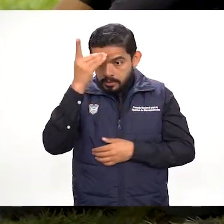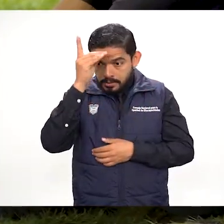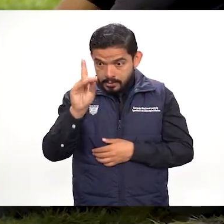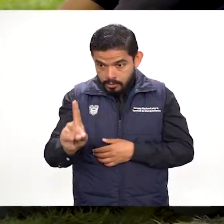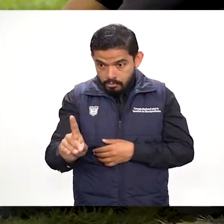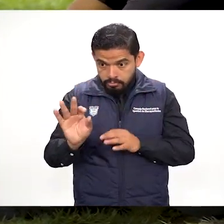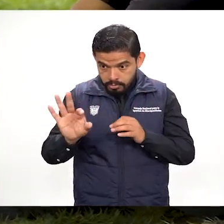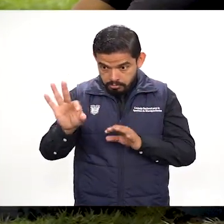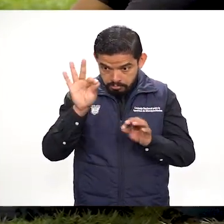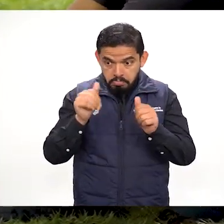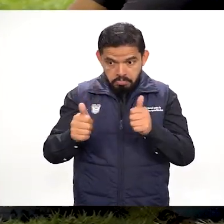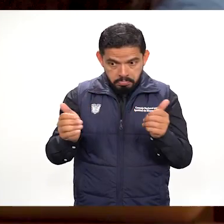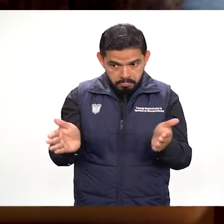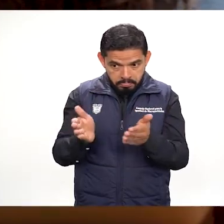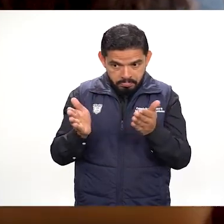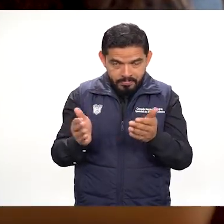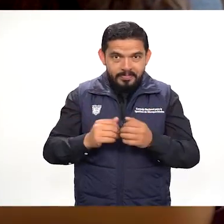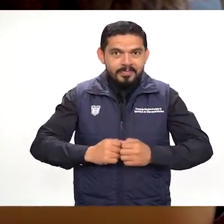que ellos van haciendo.